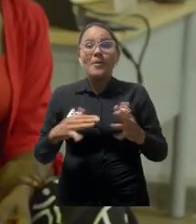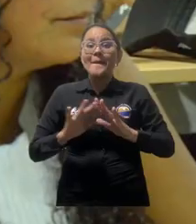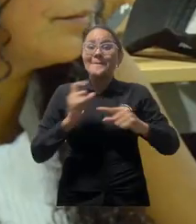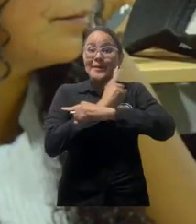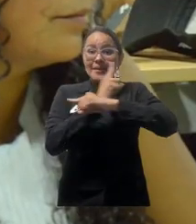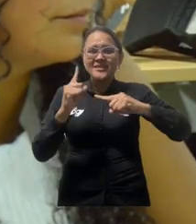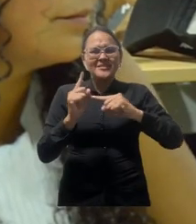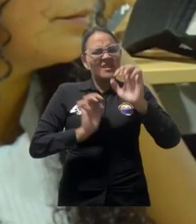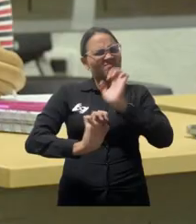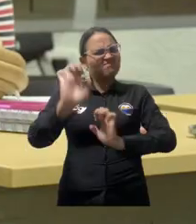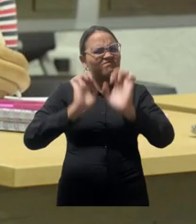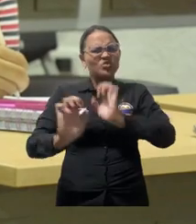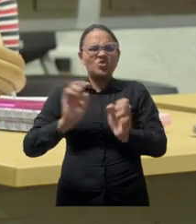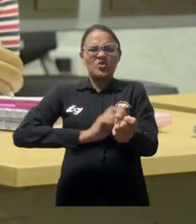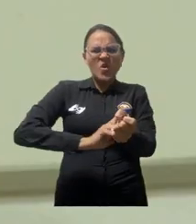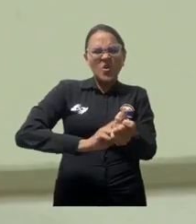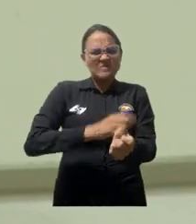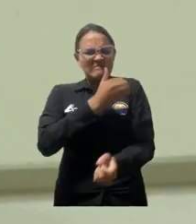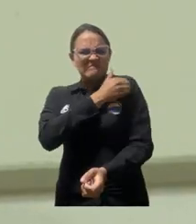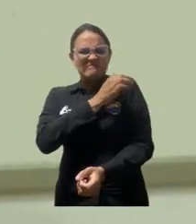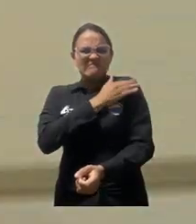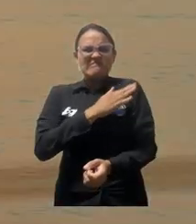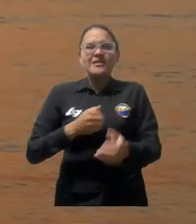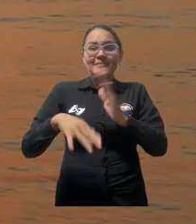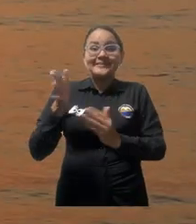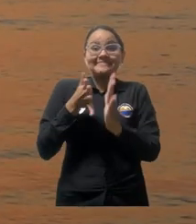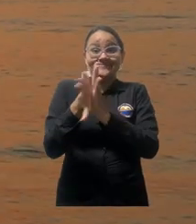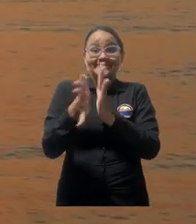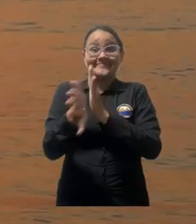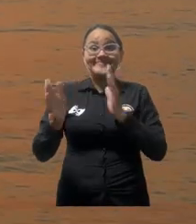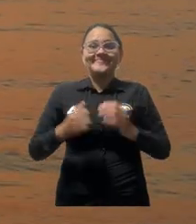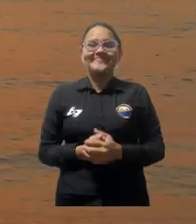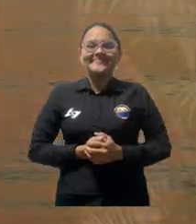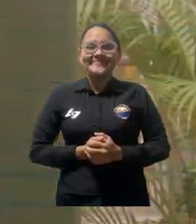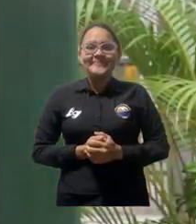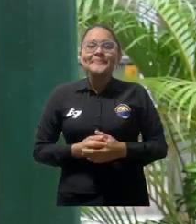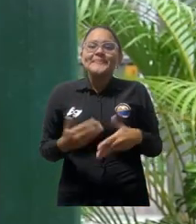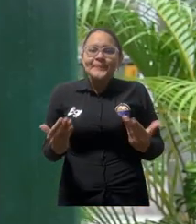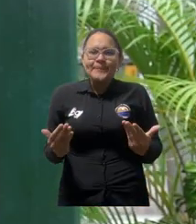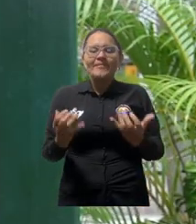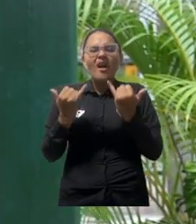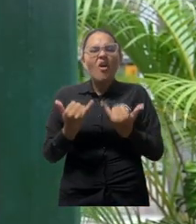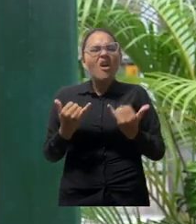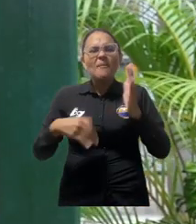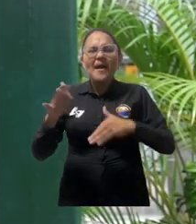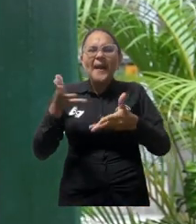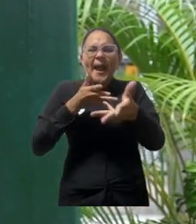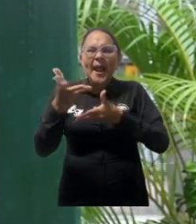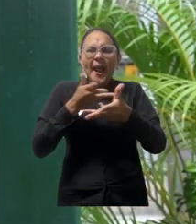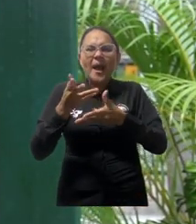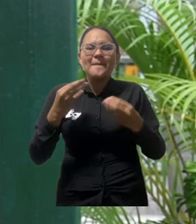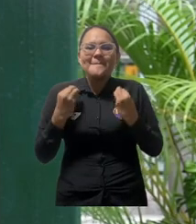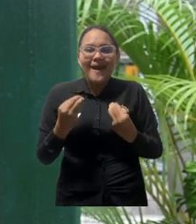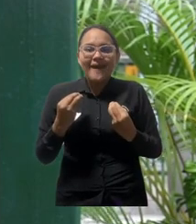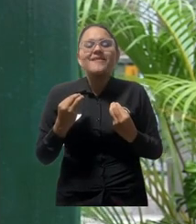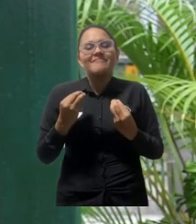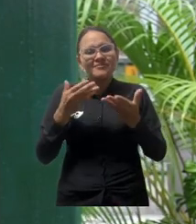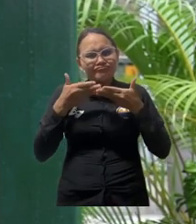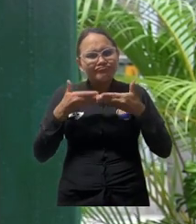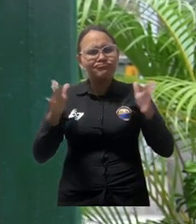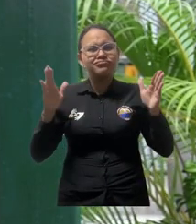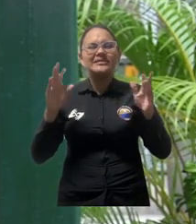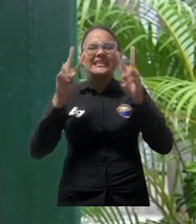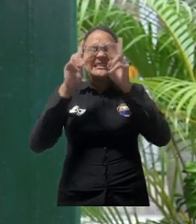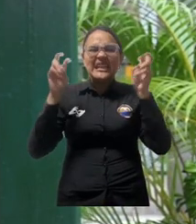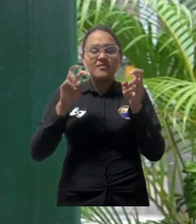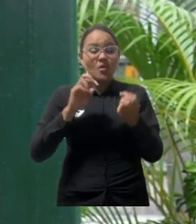la primera semana antirracista, resistencias y descolonialidad en el Caribe colombiano. Este evento fue pensado para abrir la